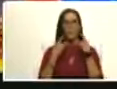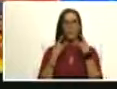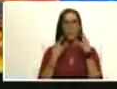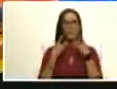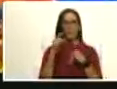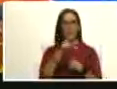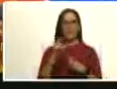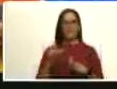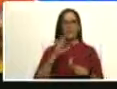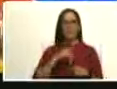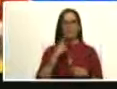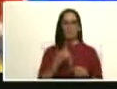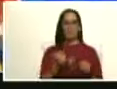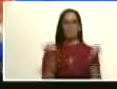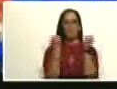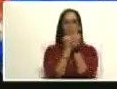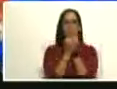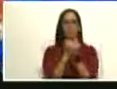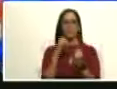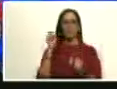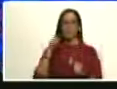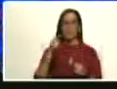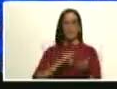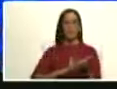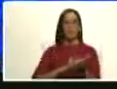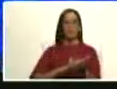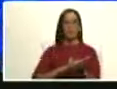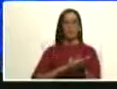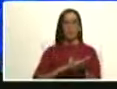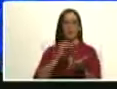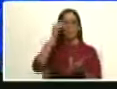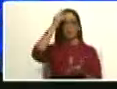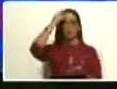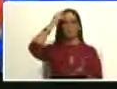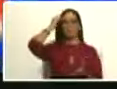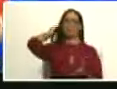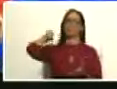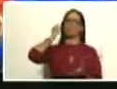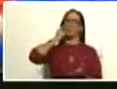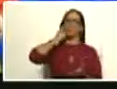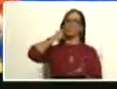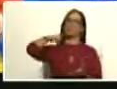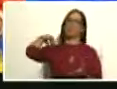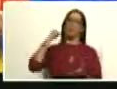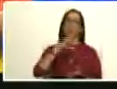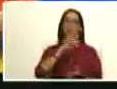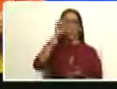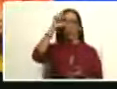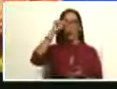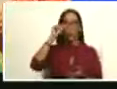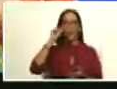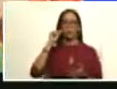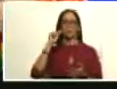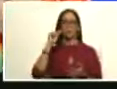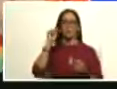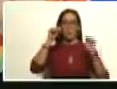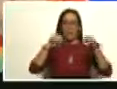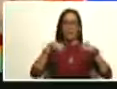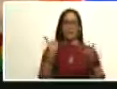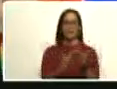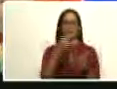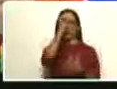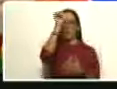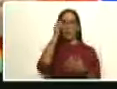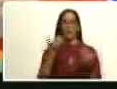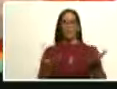La gente aquí está diciendo que está en full, tienes que resolver, me garantiza, no duermes de aquí al domingo, Gustavo Vizcaíno, me